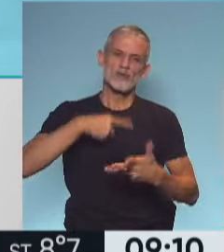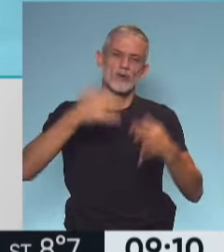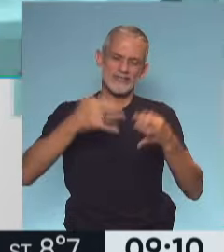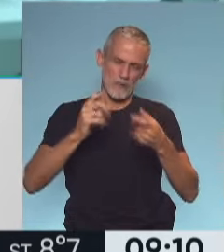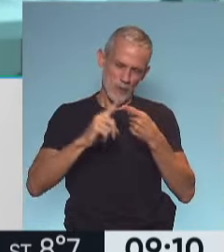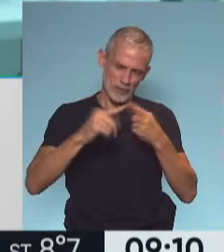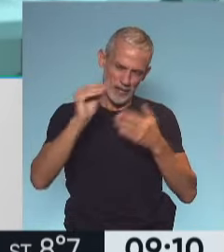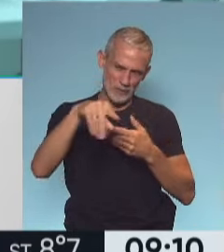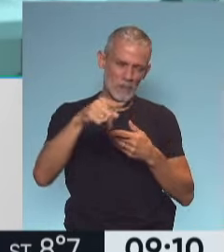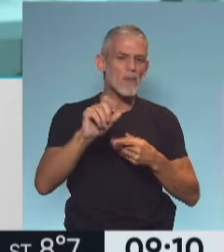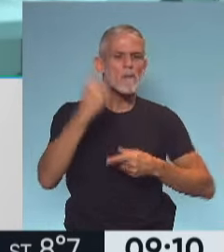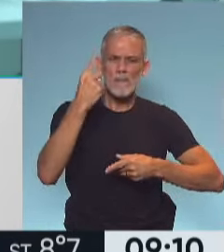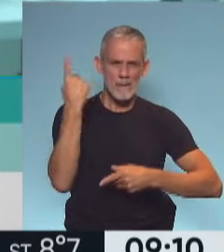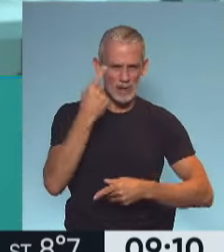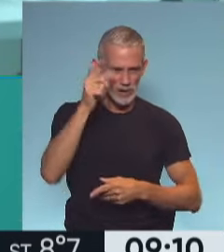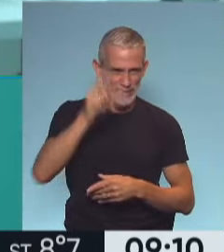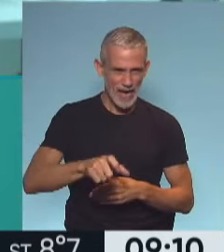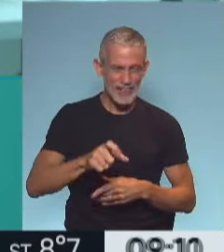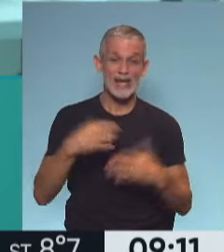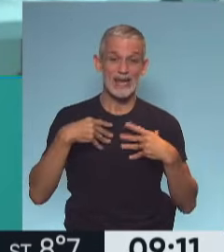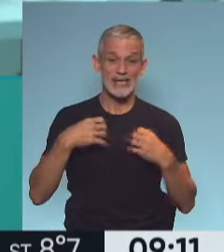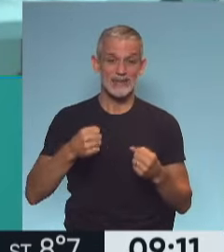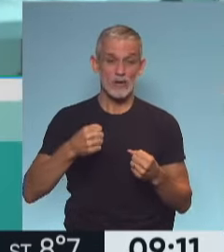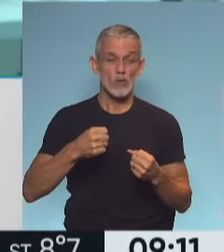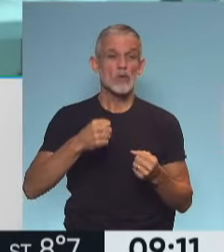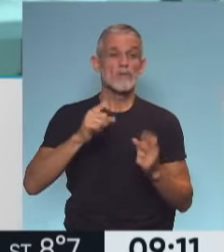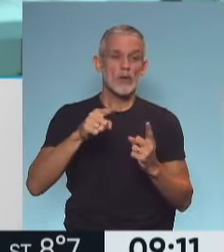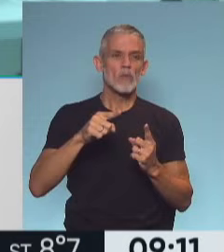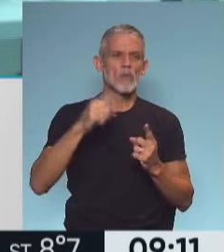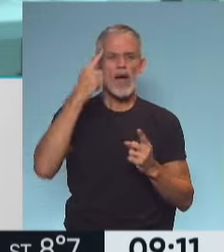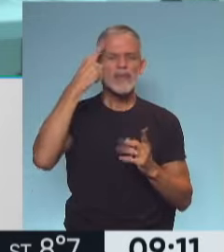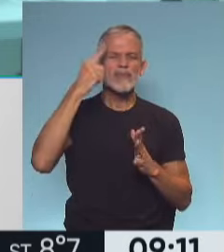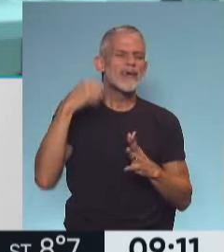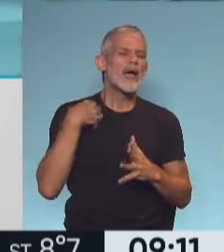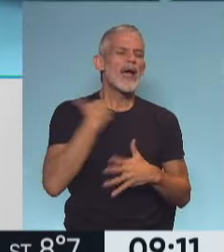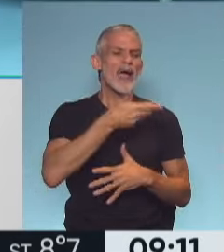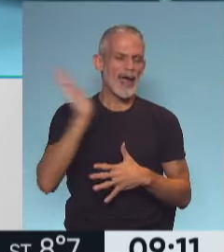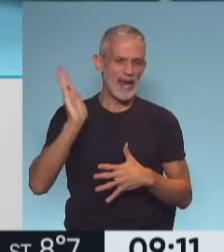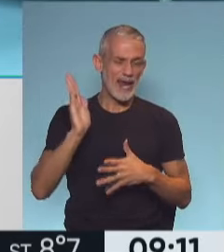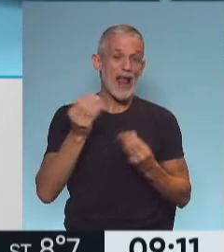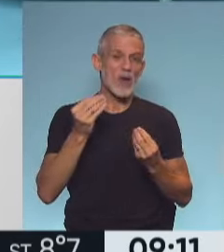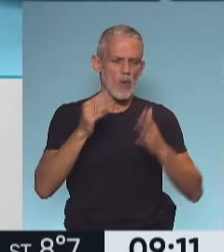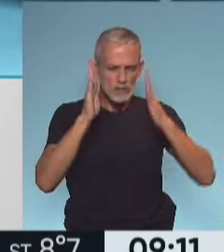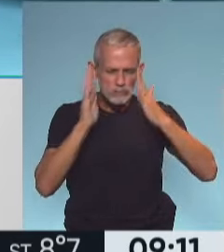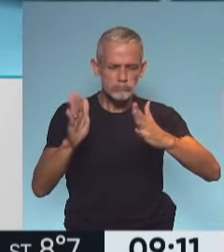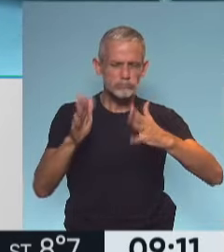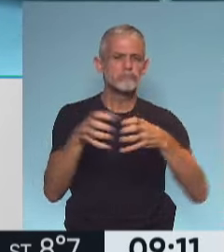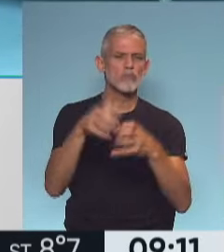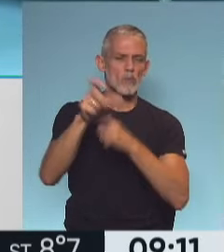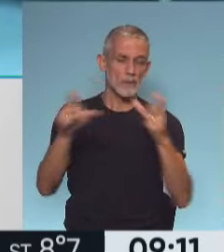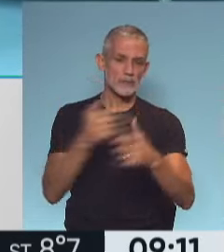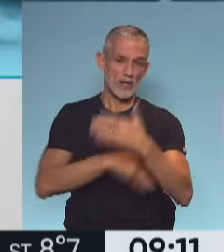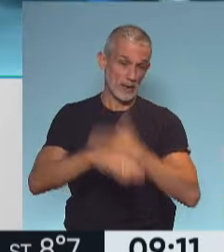en contacto porque priorizamos, sobre todo desde la salud, como un concepto general, este grupo al que